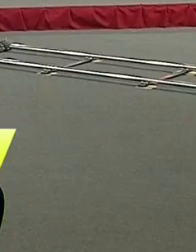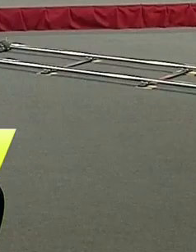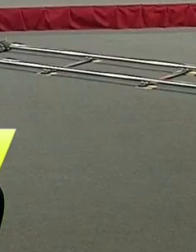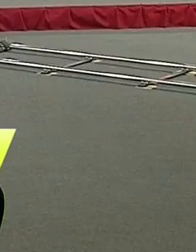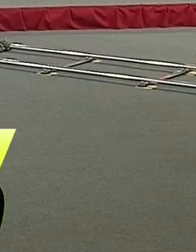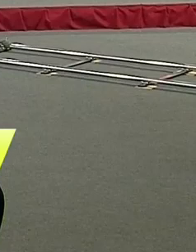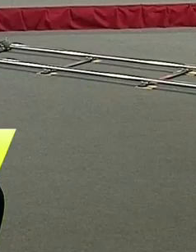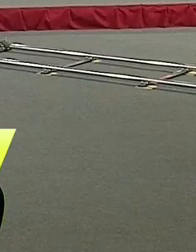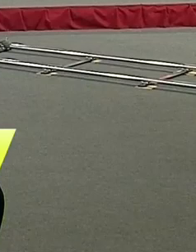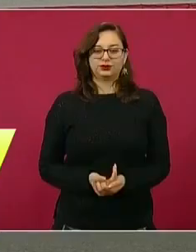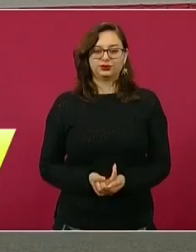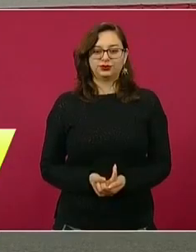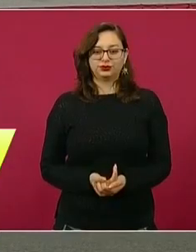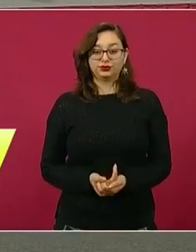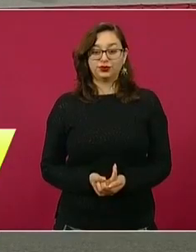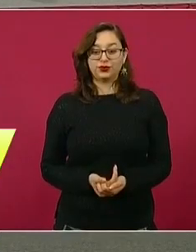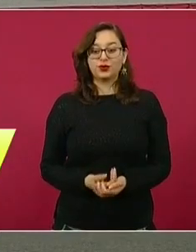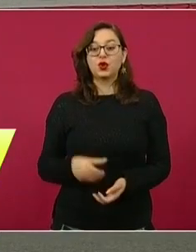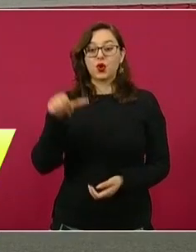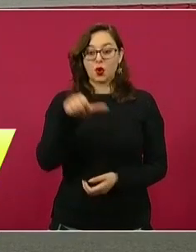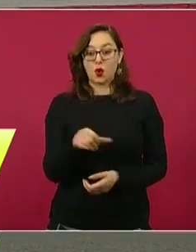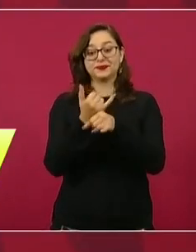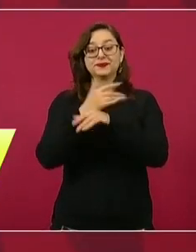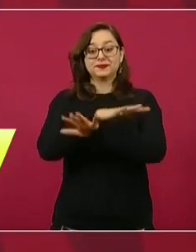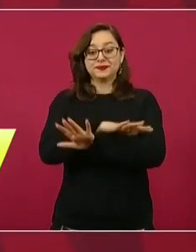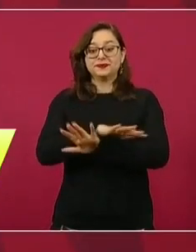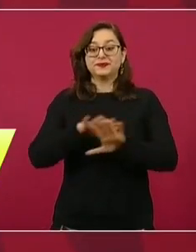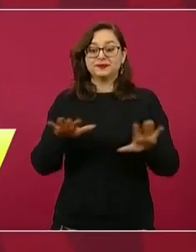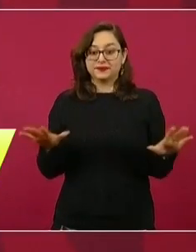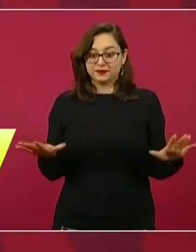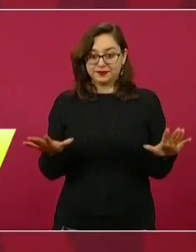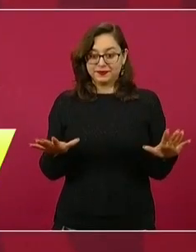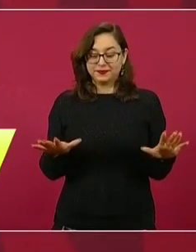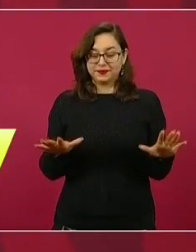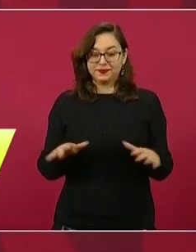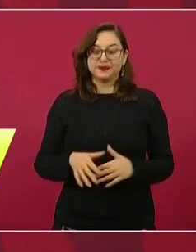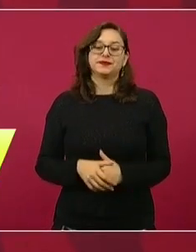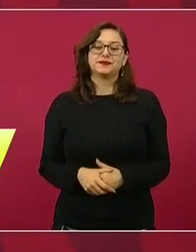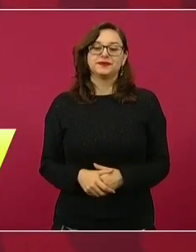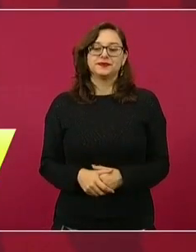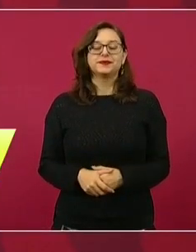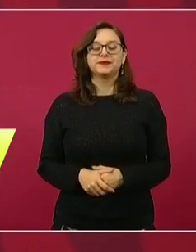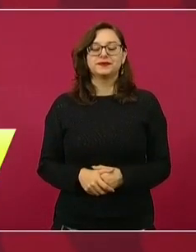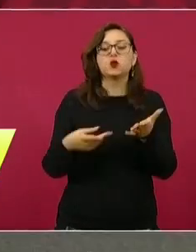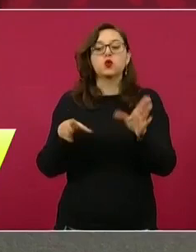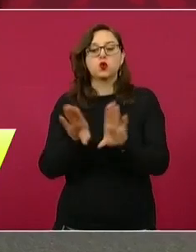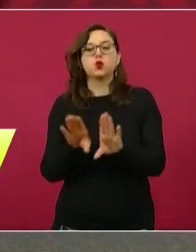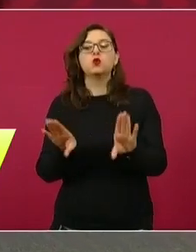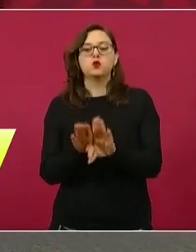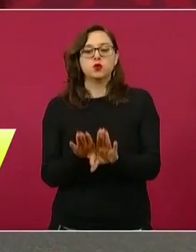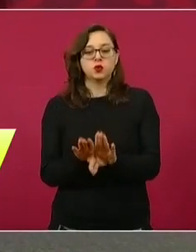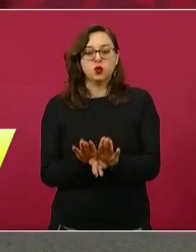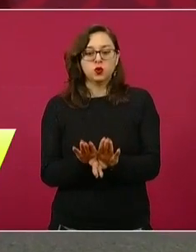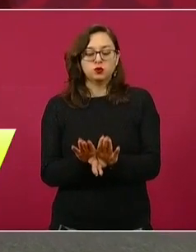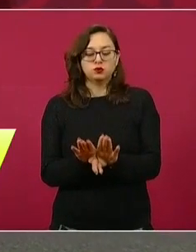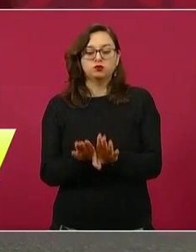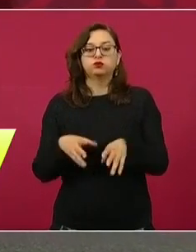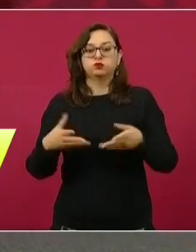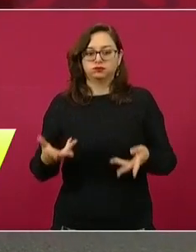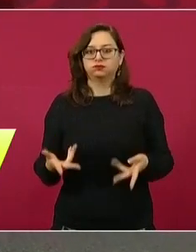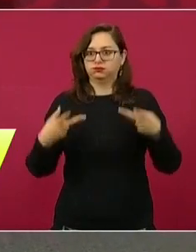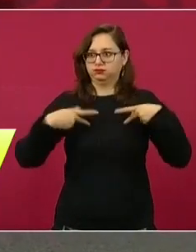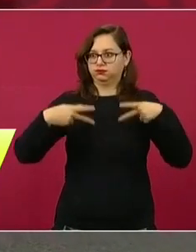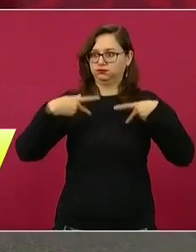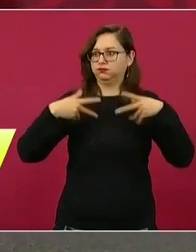explicación respecto a los motivos que lo llevaron a elegir a Genaro García Luna, actual detenido en Estados Unidos, como su secretario de